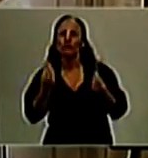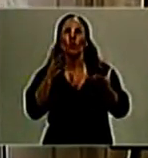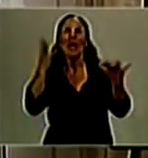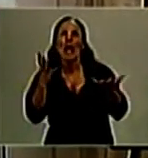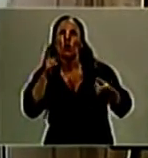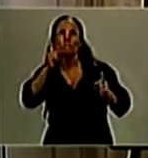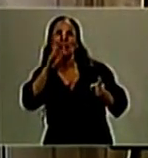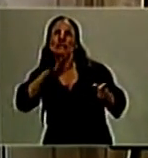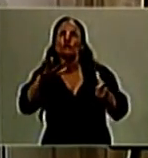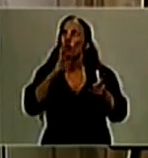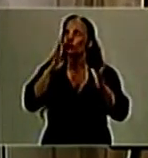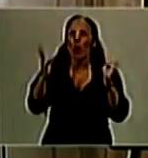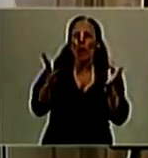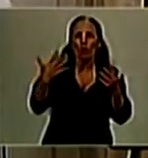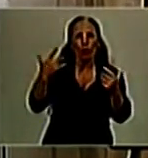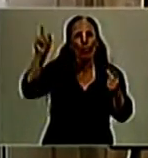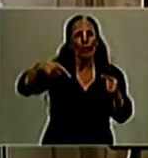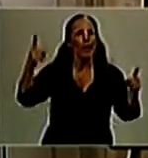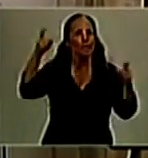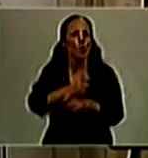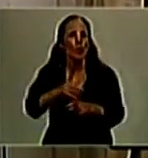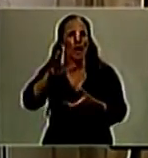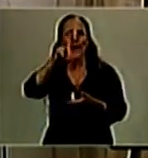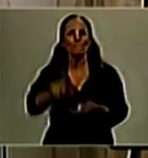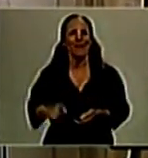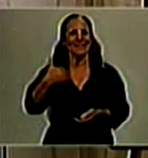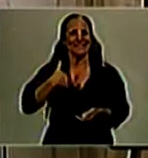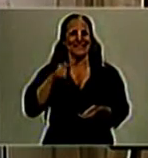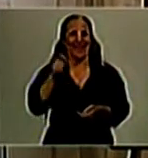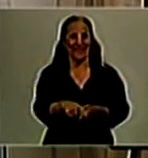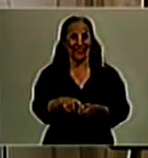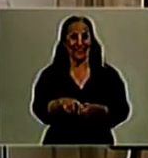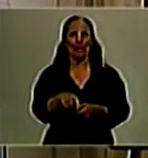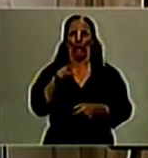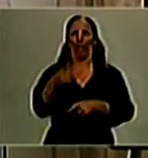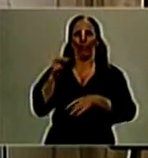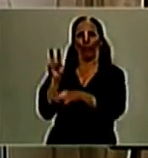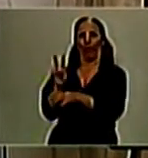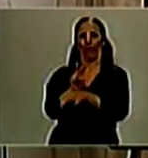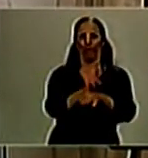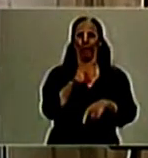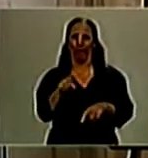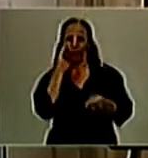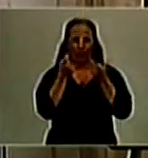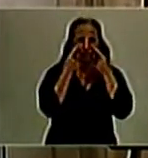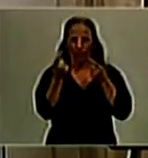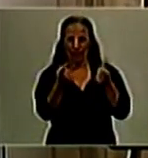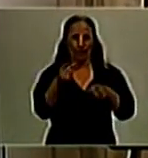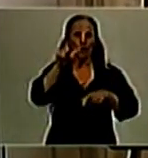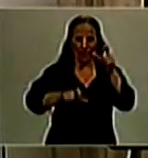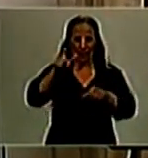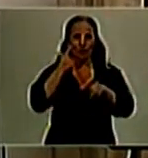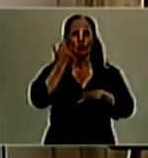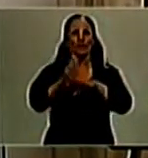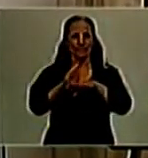conflictos que afecten la seguridad de la seguridad nación, la seguridad de la nación y sus habitantes. Y